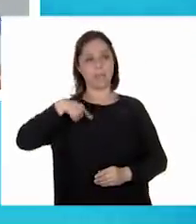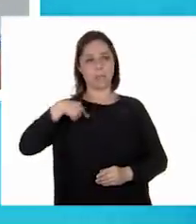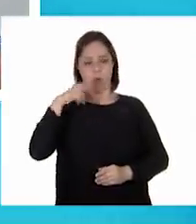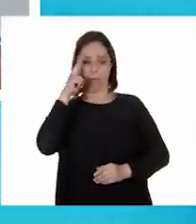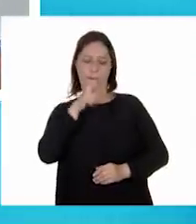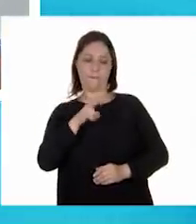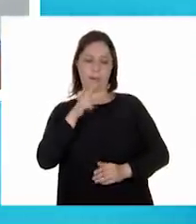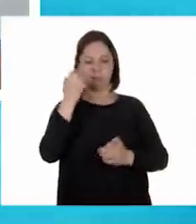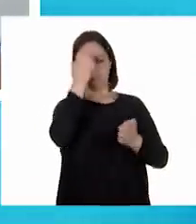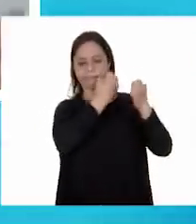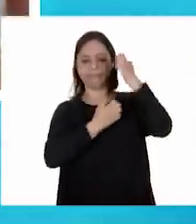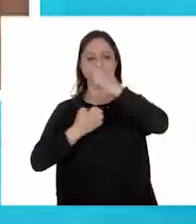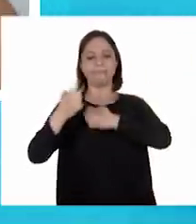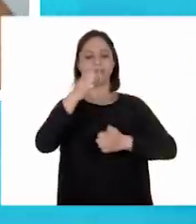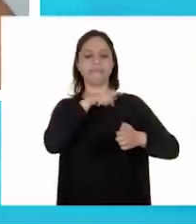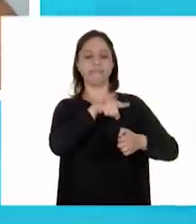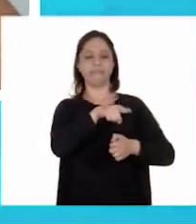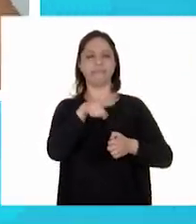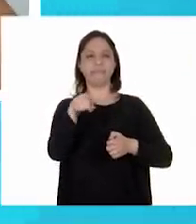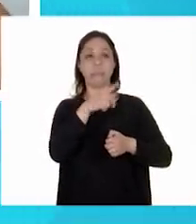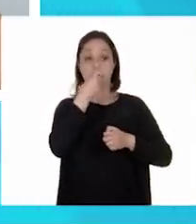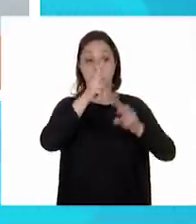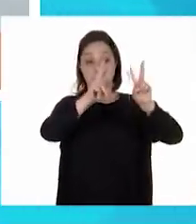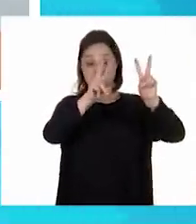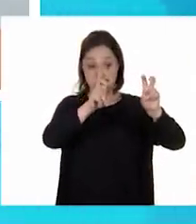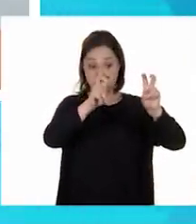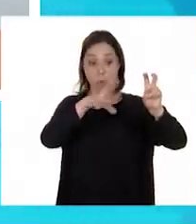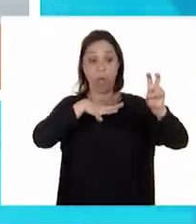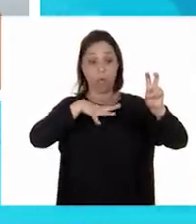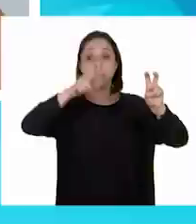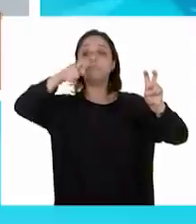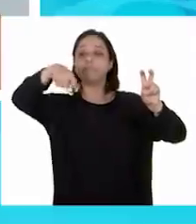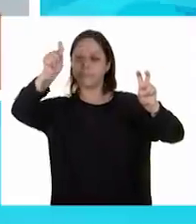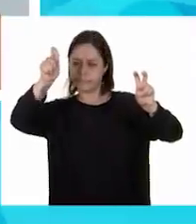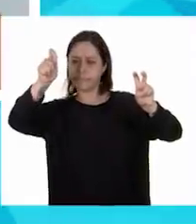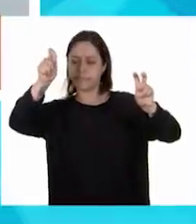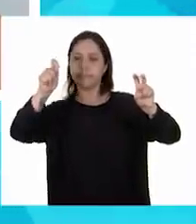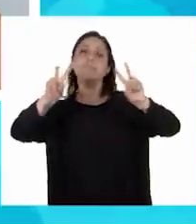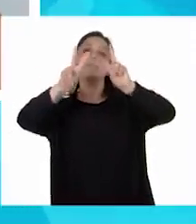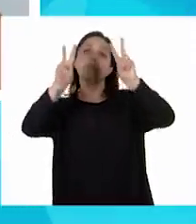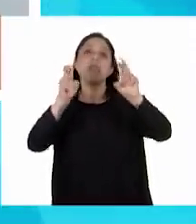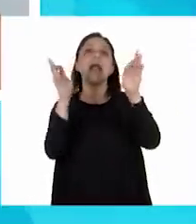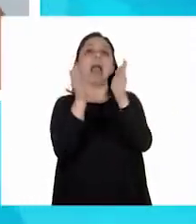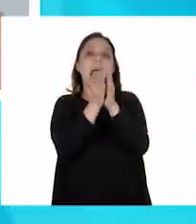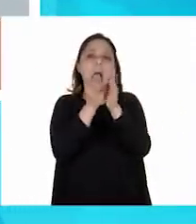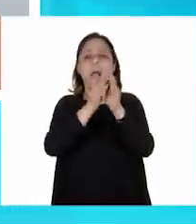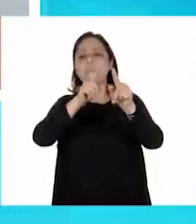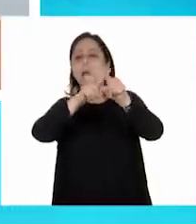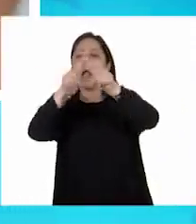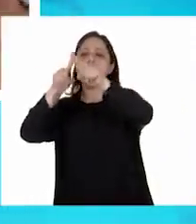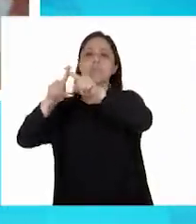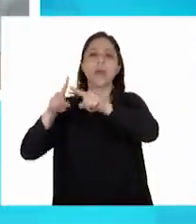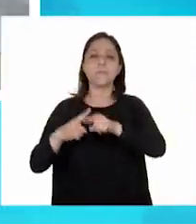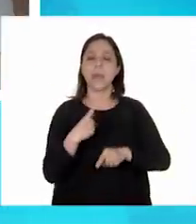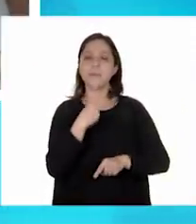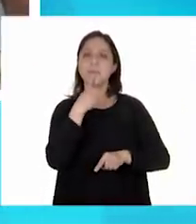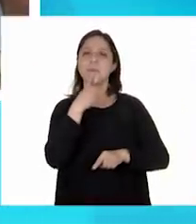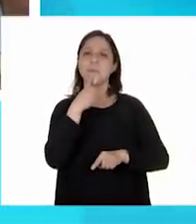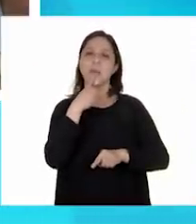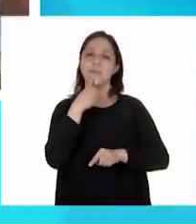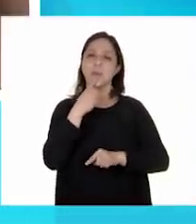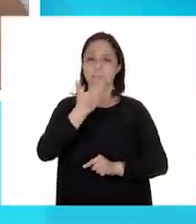trabajo de mi compañero. ¿Tiene título? Sí, tiene título. Y es tamales, variedad y sabor de nuestra tradición.